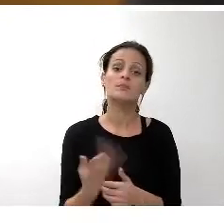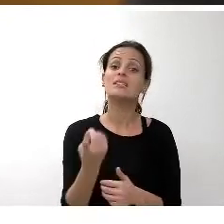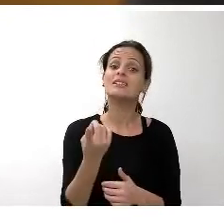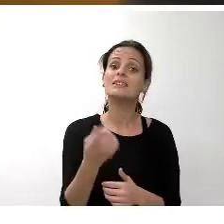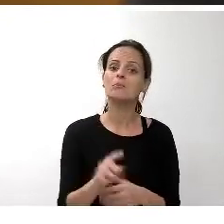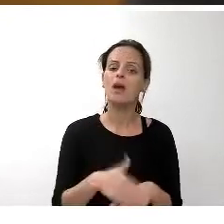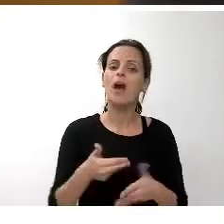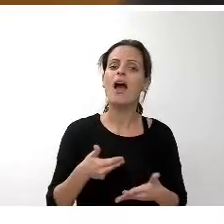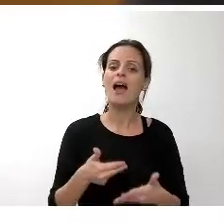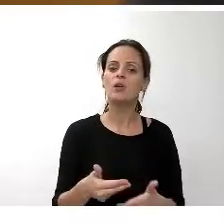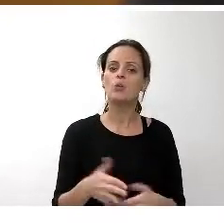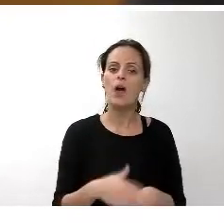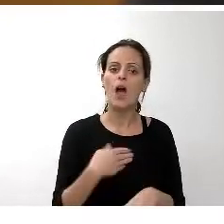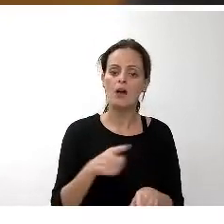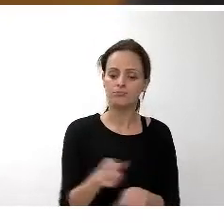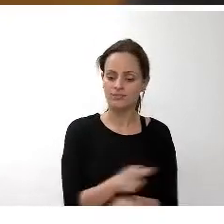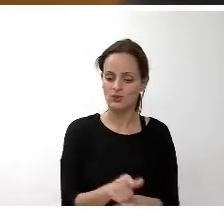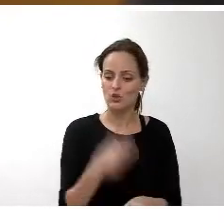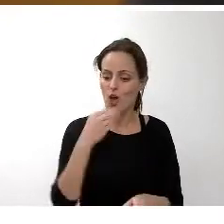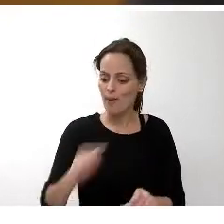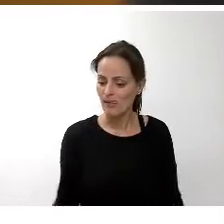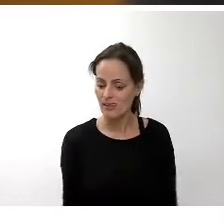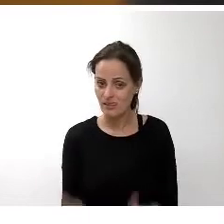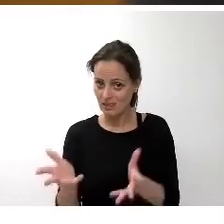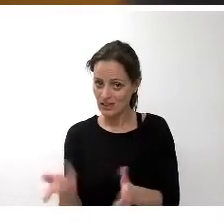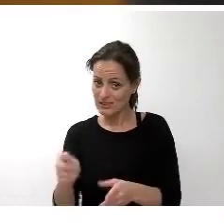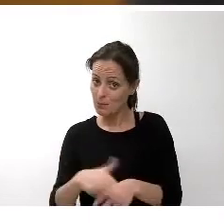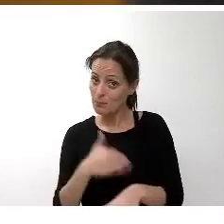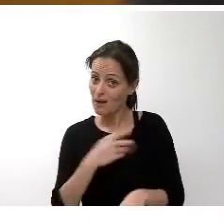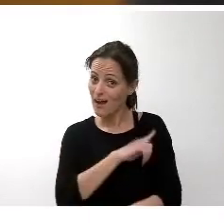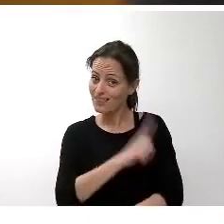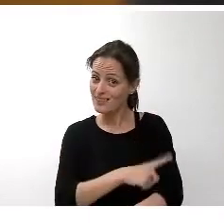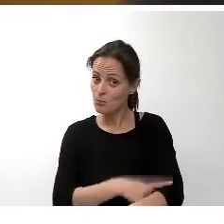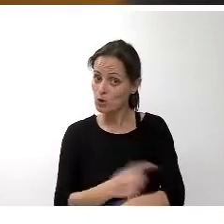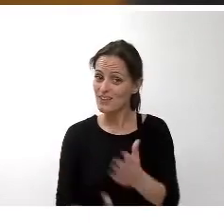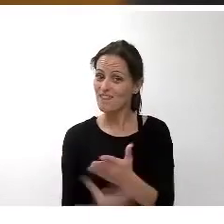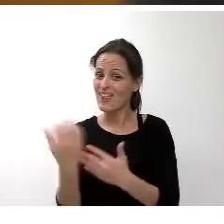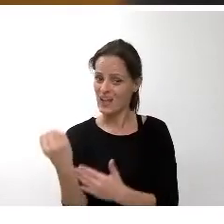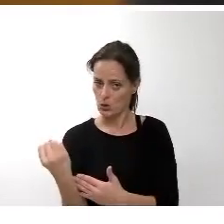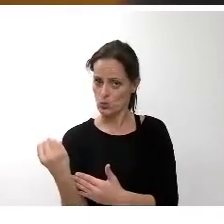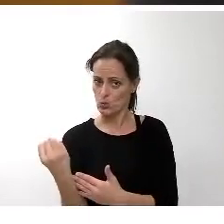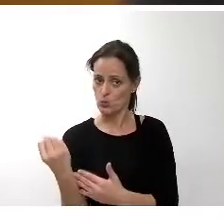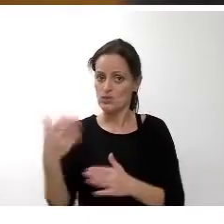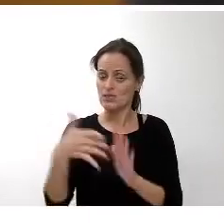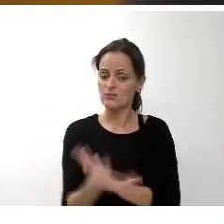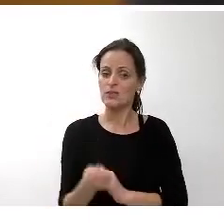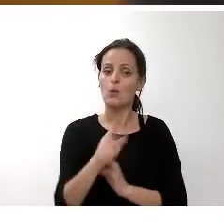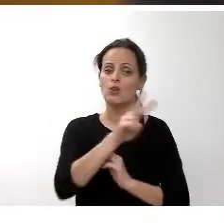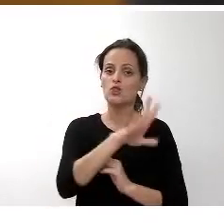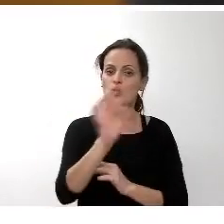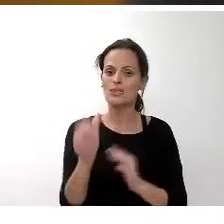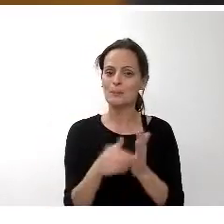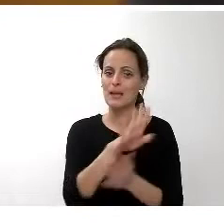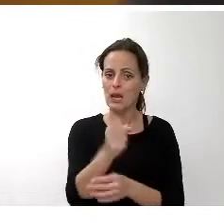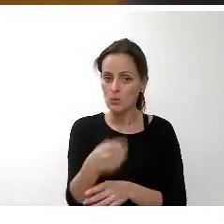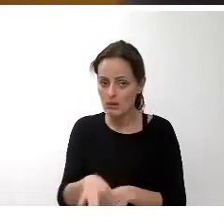contemplan ayudas a la cantera 200.000 euros y al Deporte Federado con una partida de 457.000 euros los programas